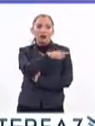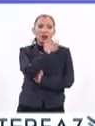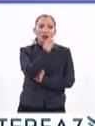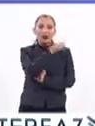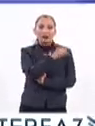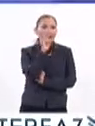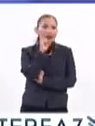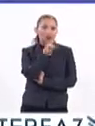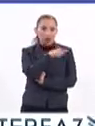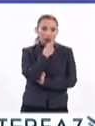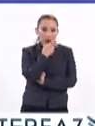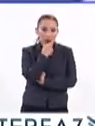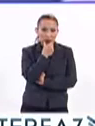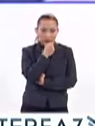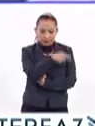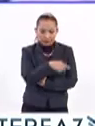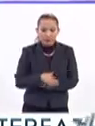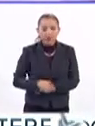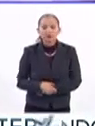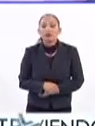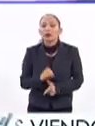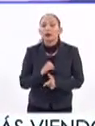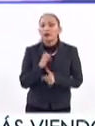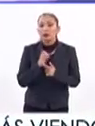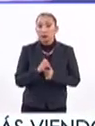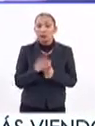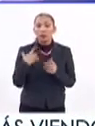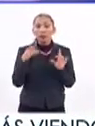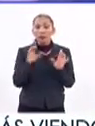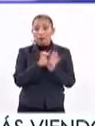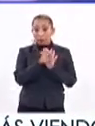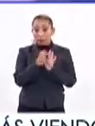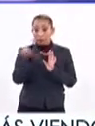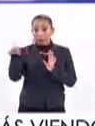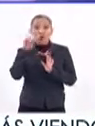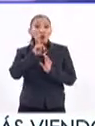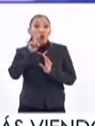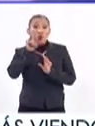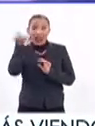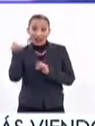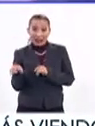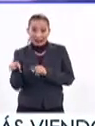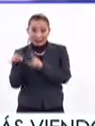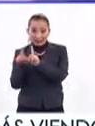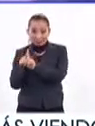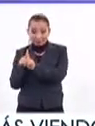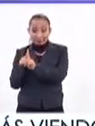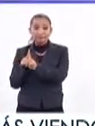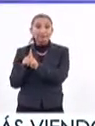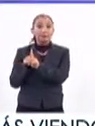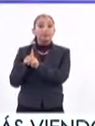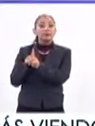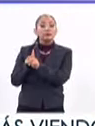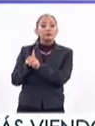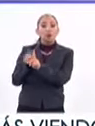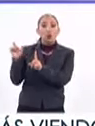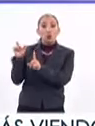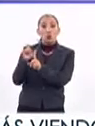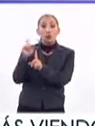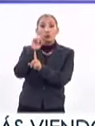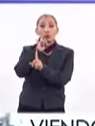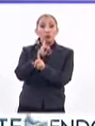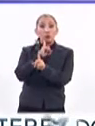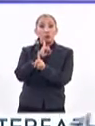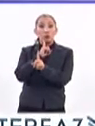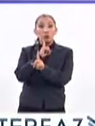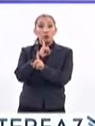sexual, hablando. Entonces, en el caso particular de las mujeres, una vez que